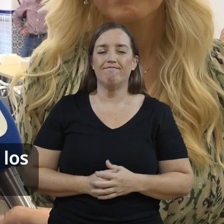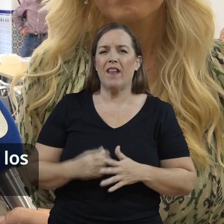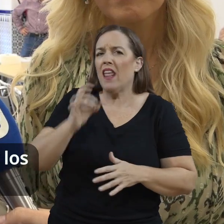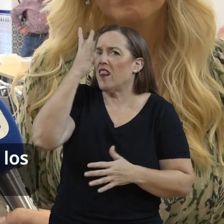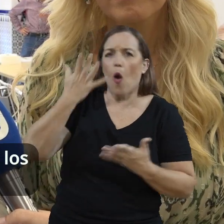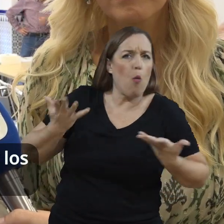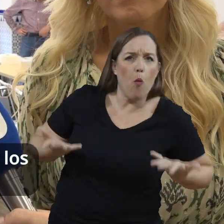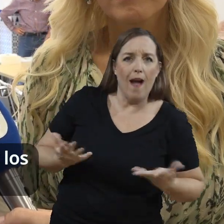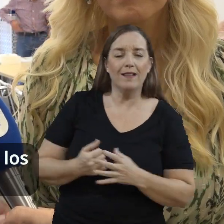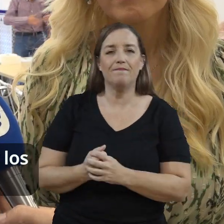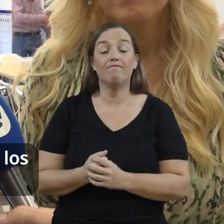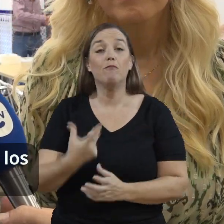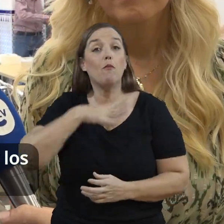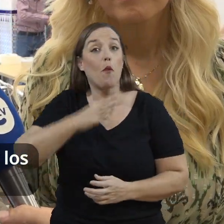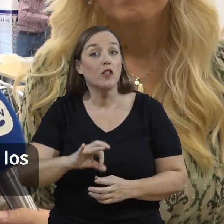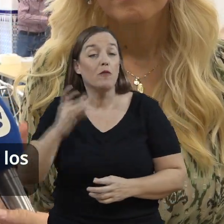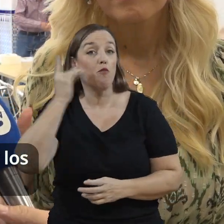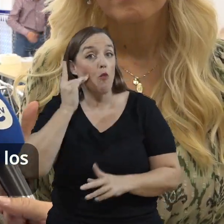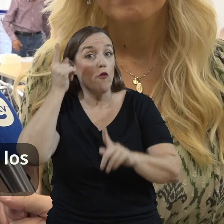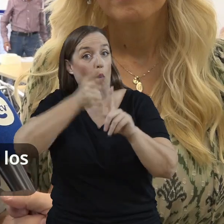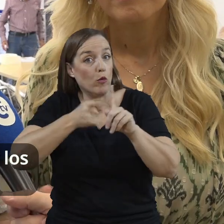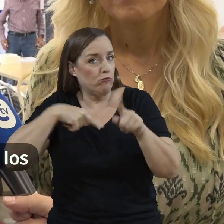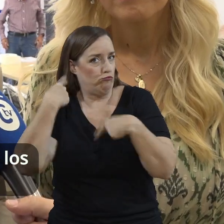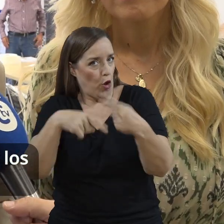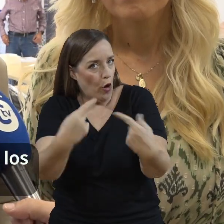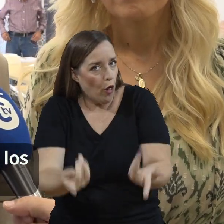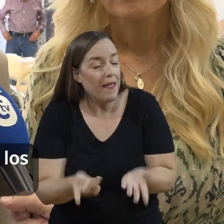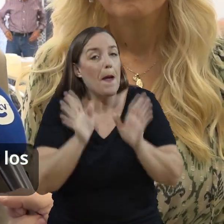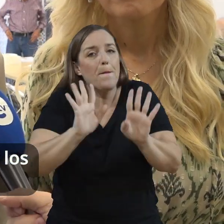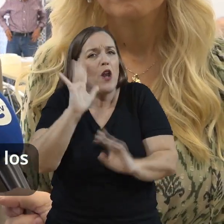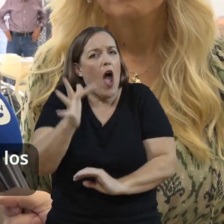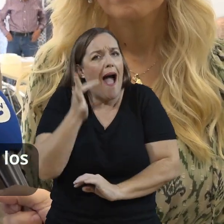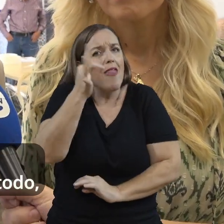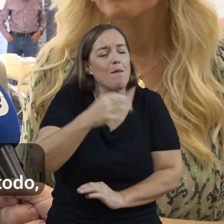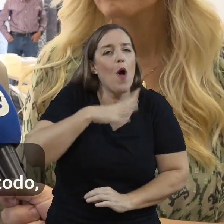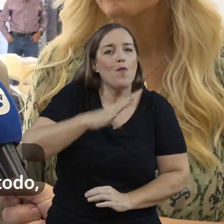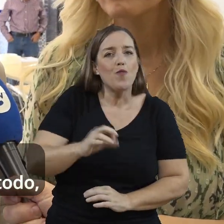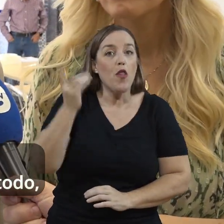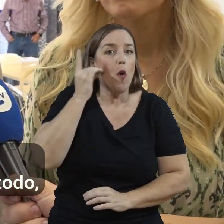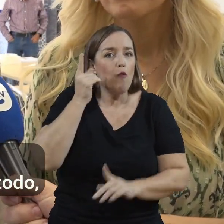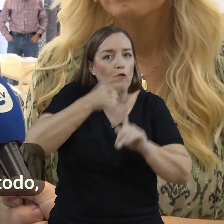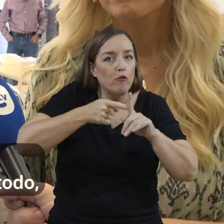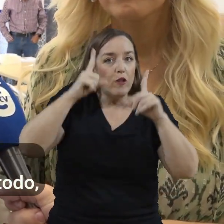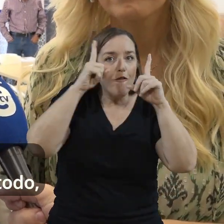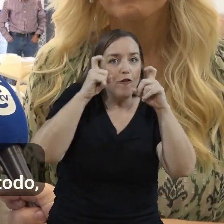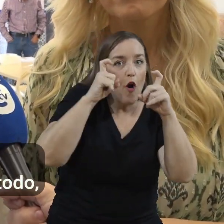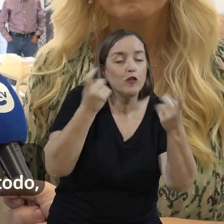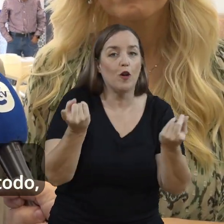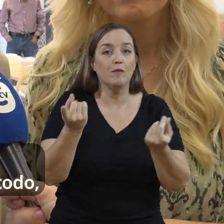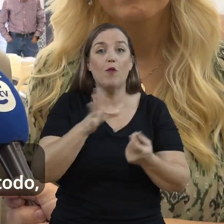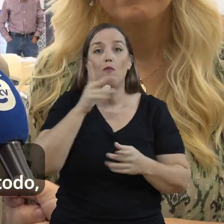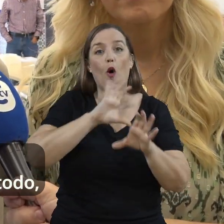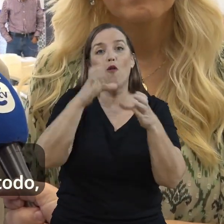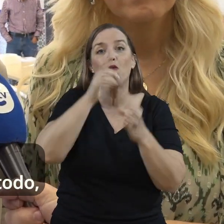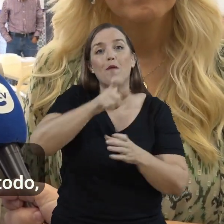La idea es poder no solamente usar los móviles para el día a día, sino también para aquellas cosas como son